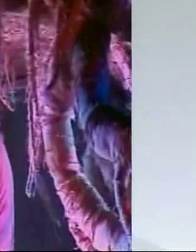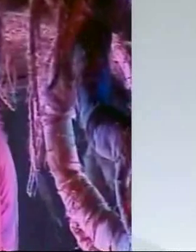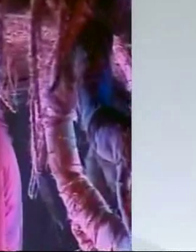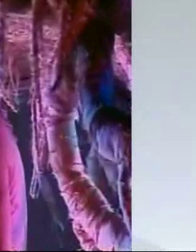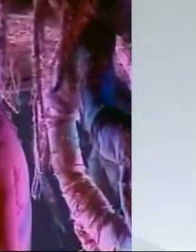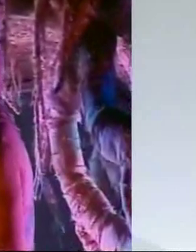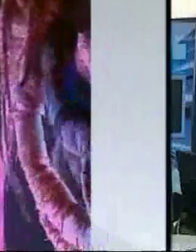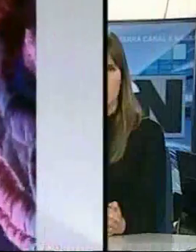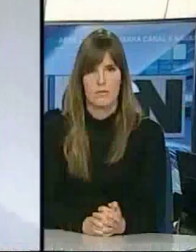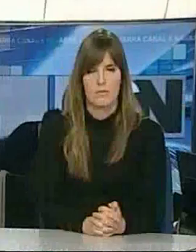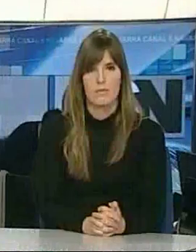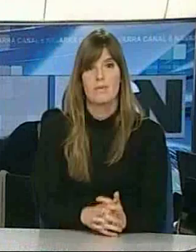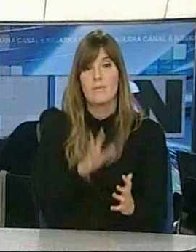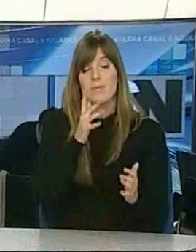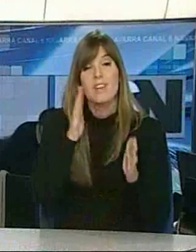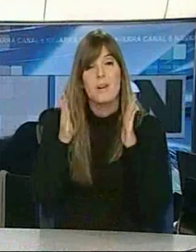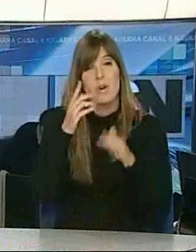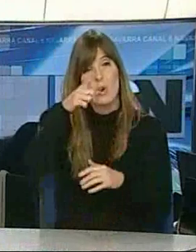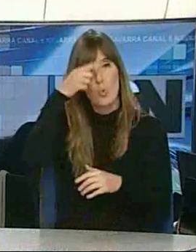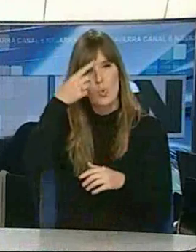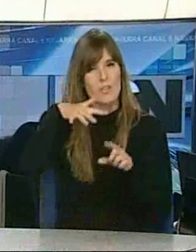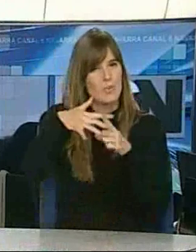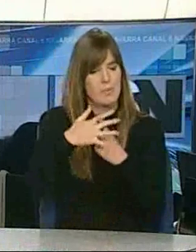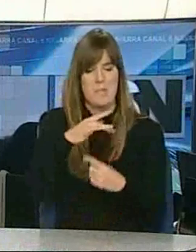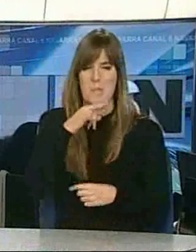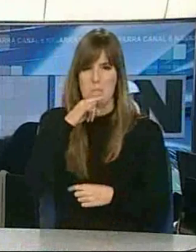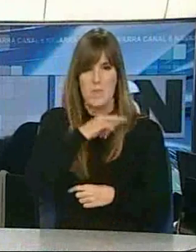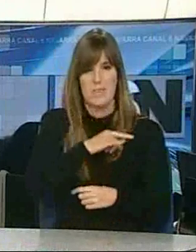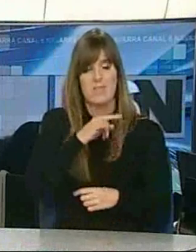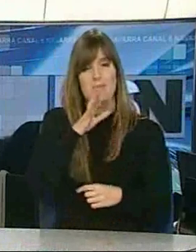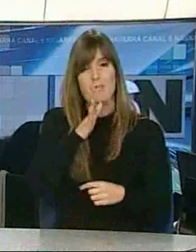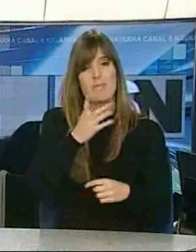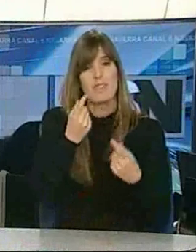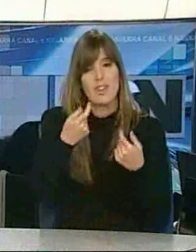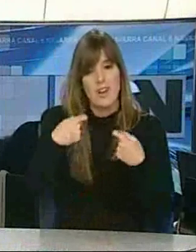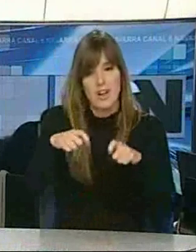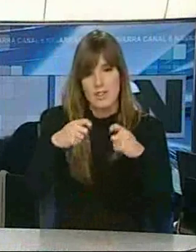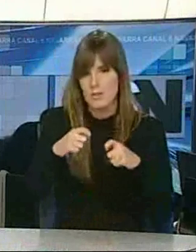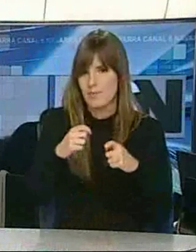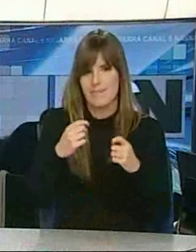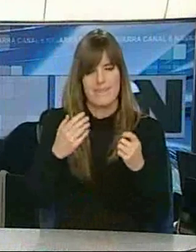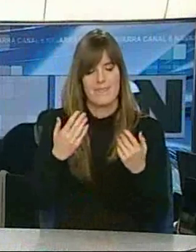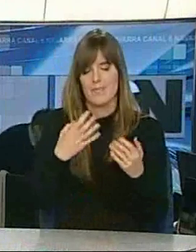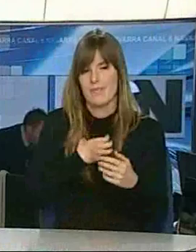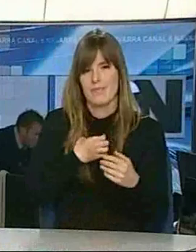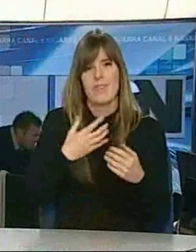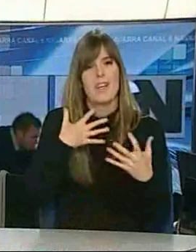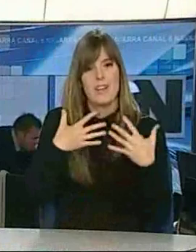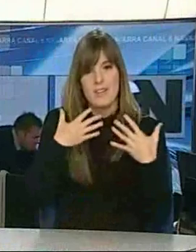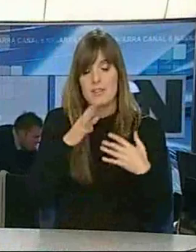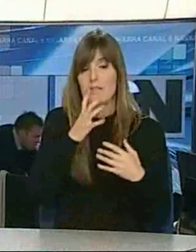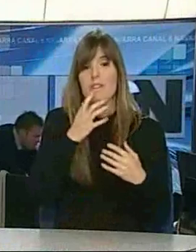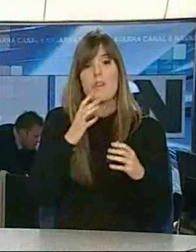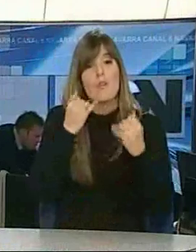Son malos tiempos para la lírica, ya lo decía el poeta. La cultura no es ajena a la crisis. El festival de Olite va a ser